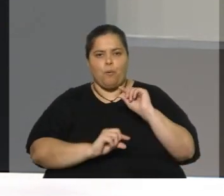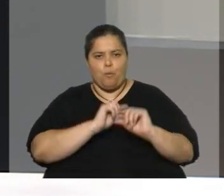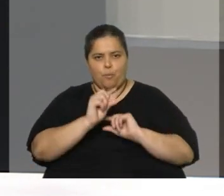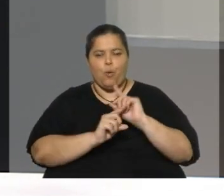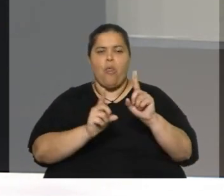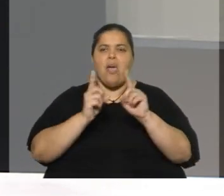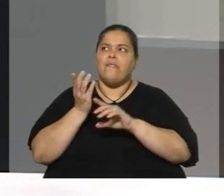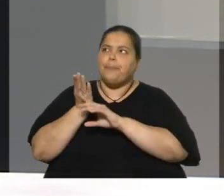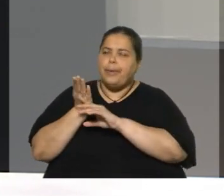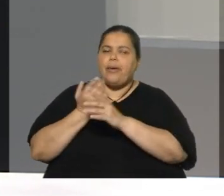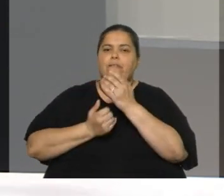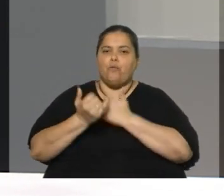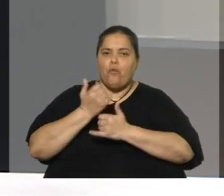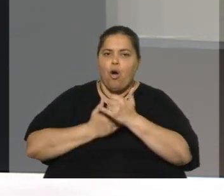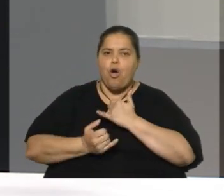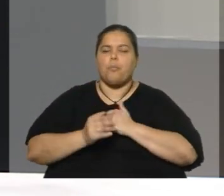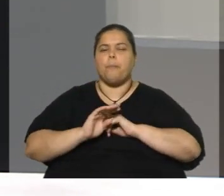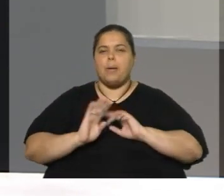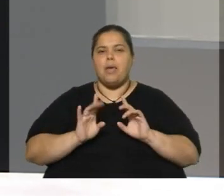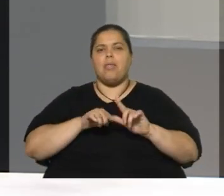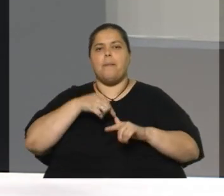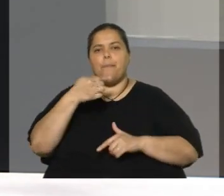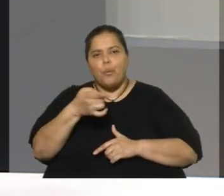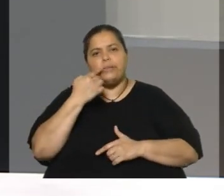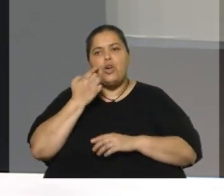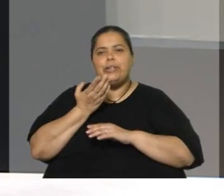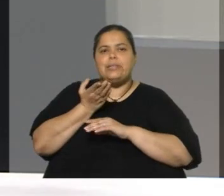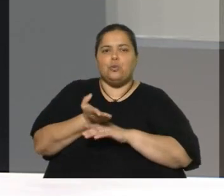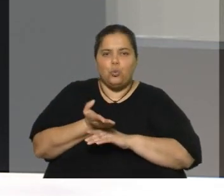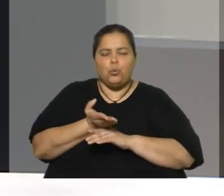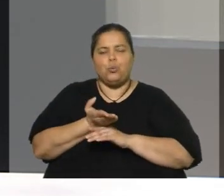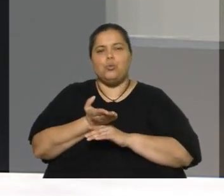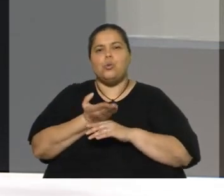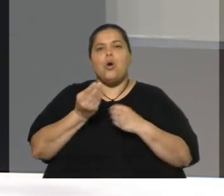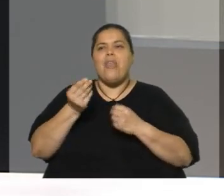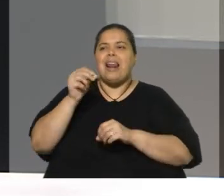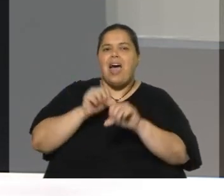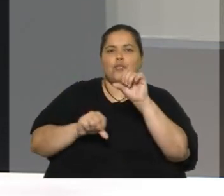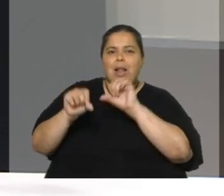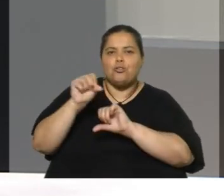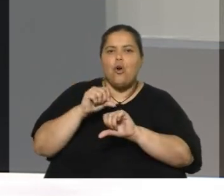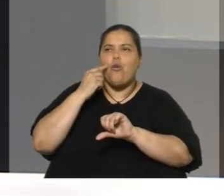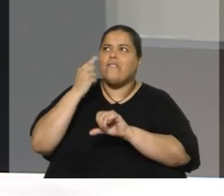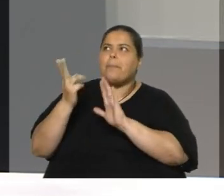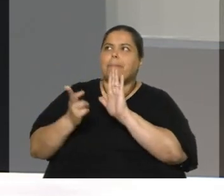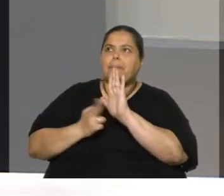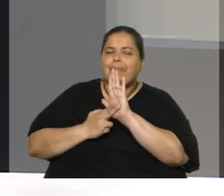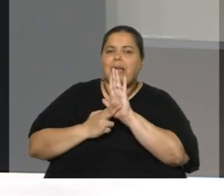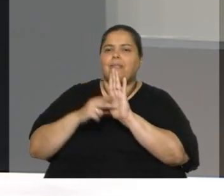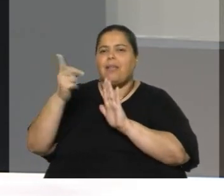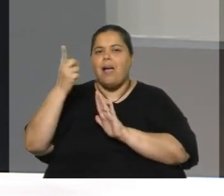pedido de información, se tiene que hacer una solicitud del laboratorio que tiene la patente en Uruguay,